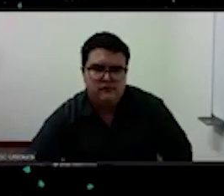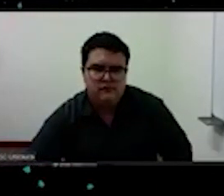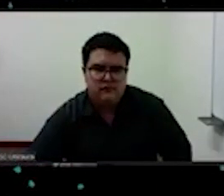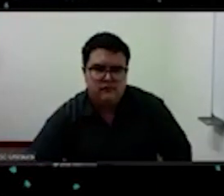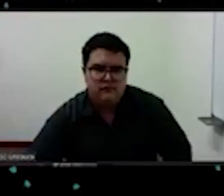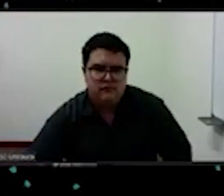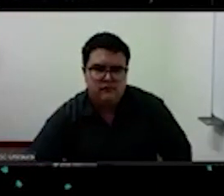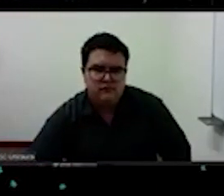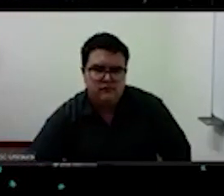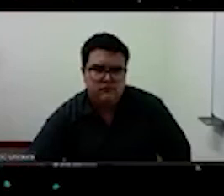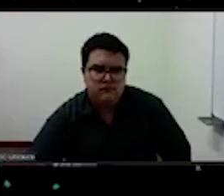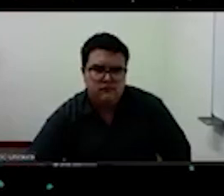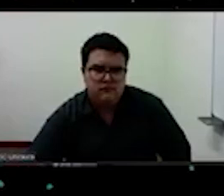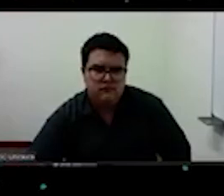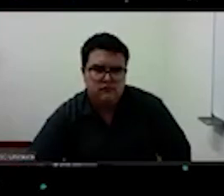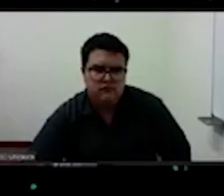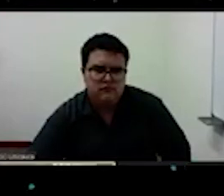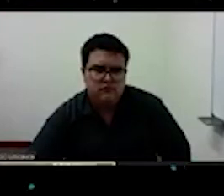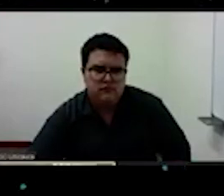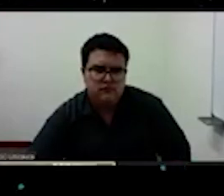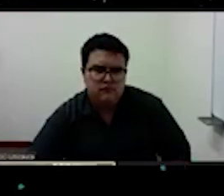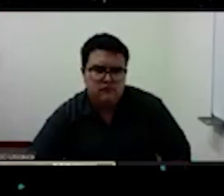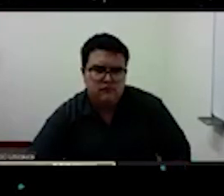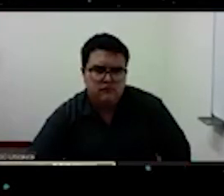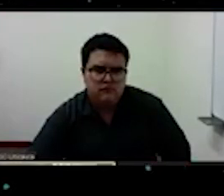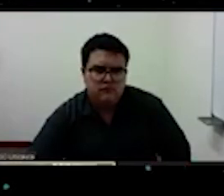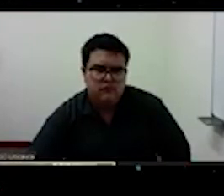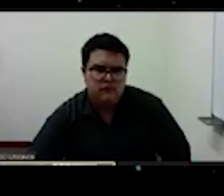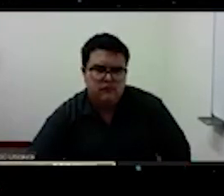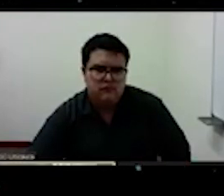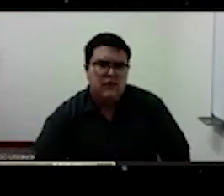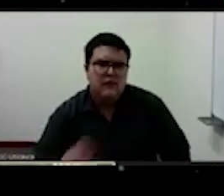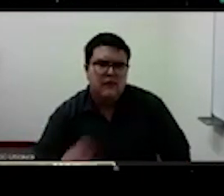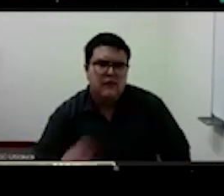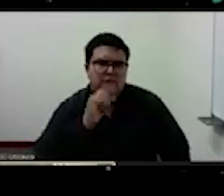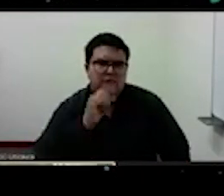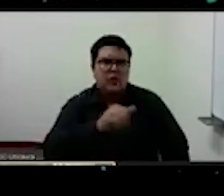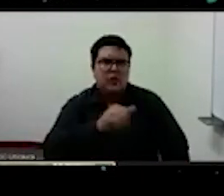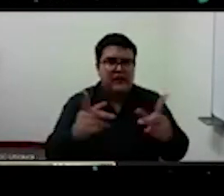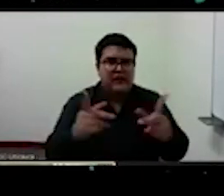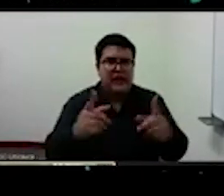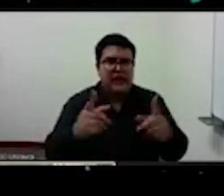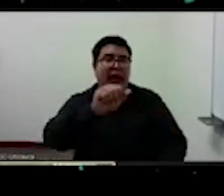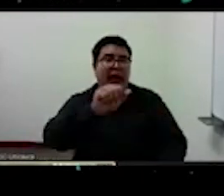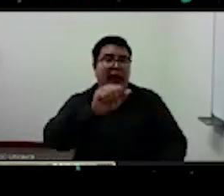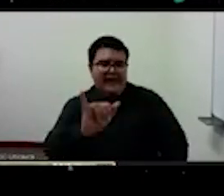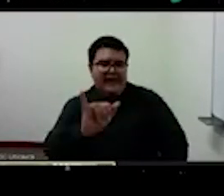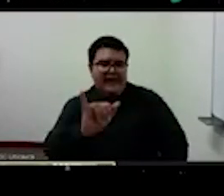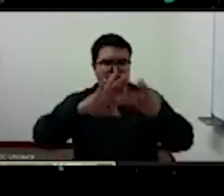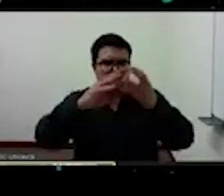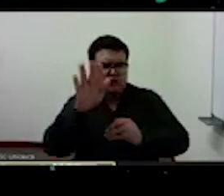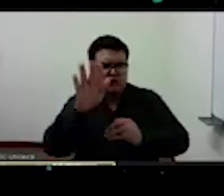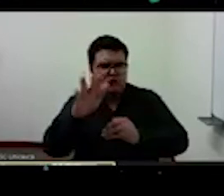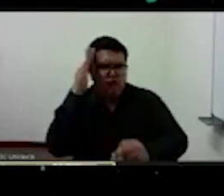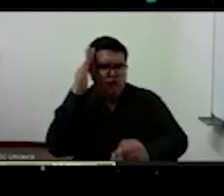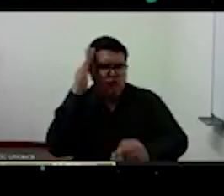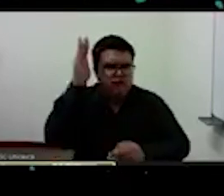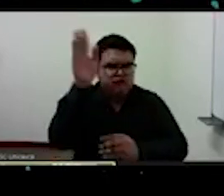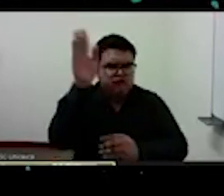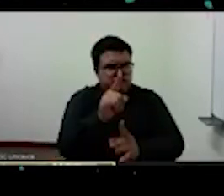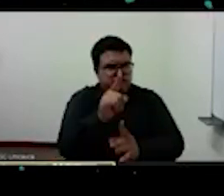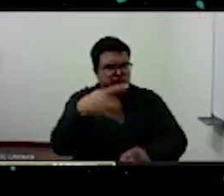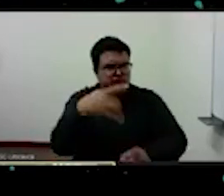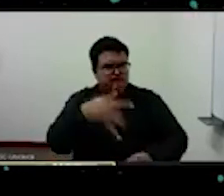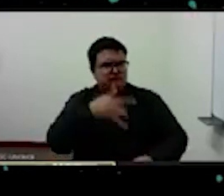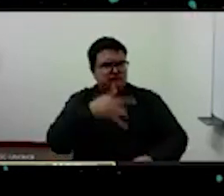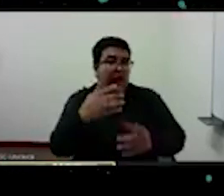bueno hay otra pregunta que dice la inteligencia artificial en un futuro podría superar al hombre como medida